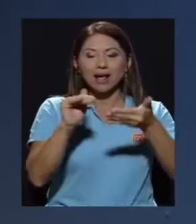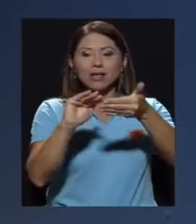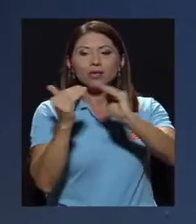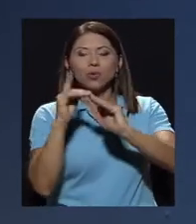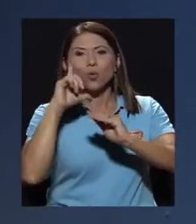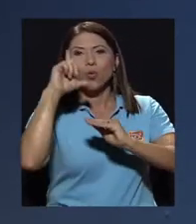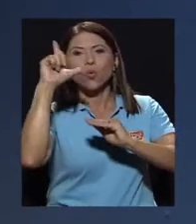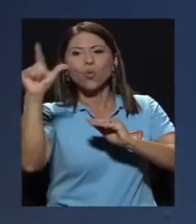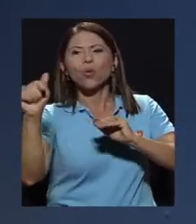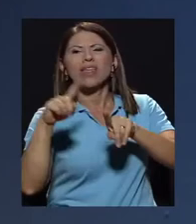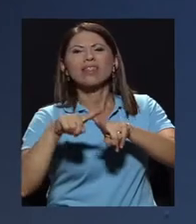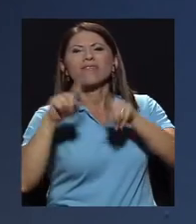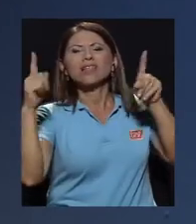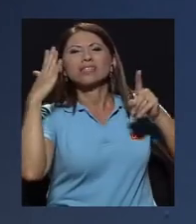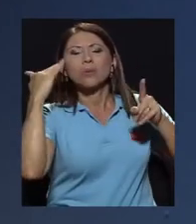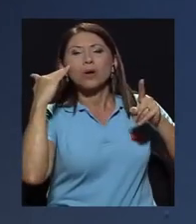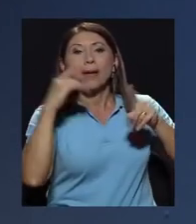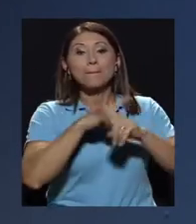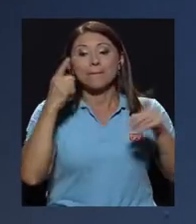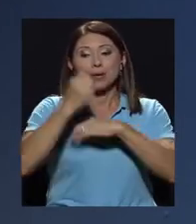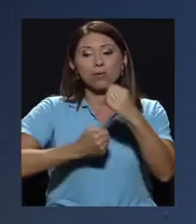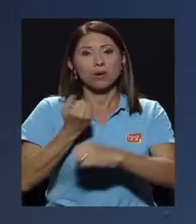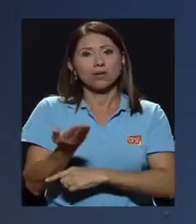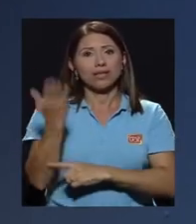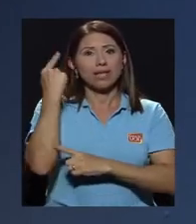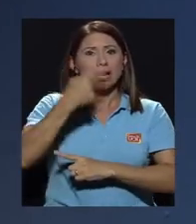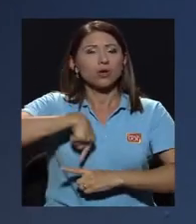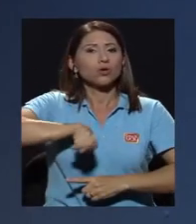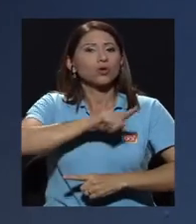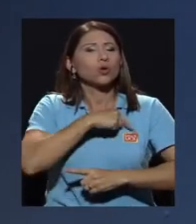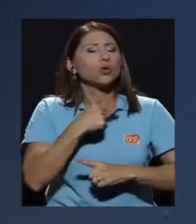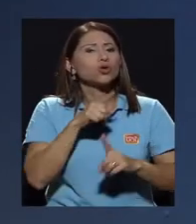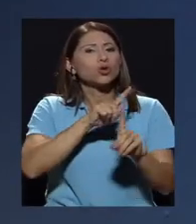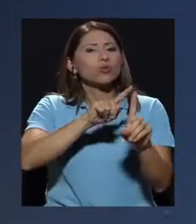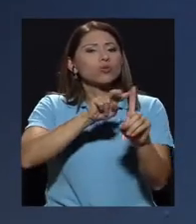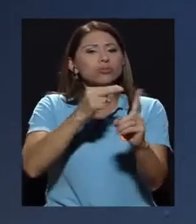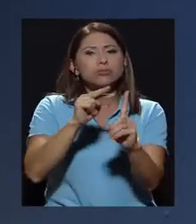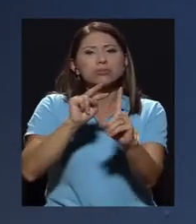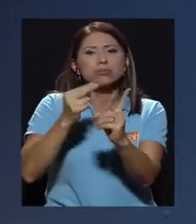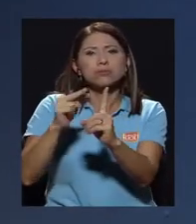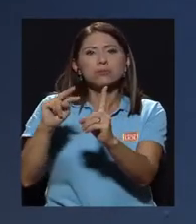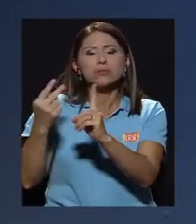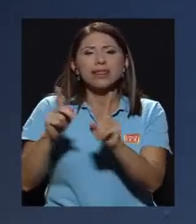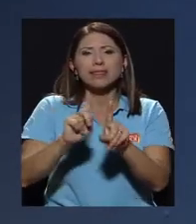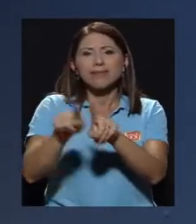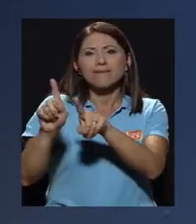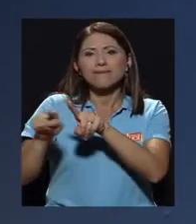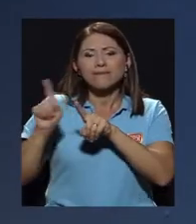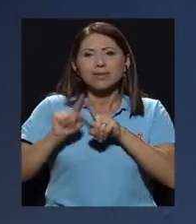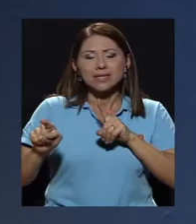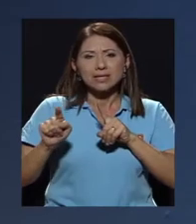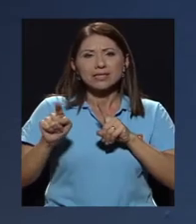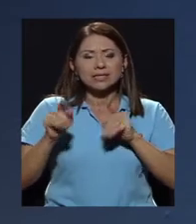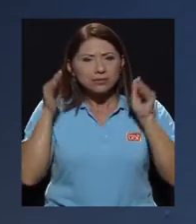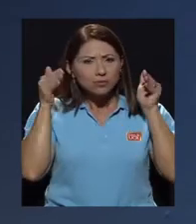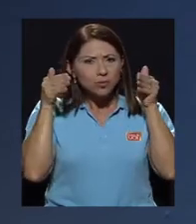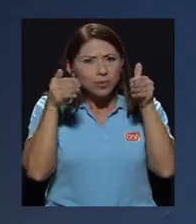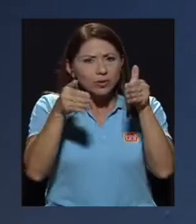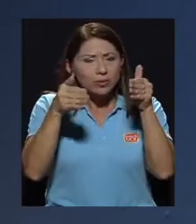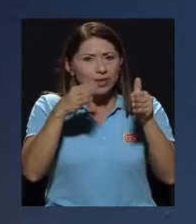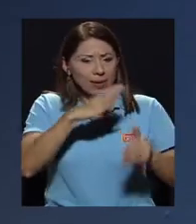nosotros estamos haciendo a partir del año anterior es analizar la brecha de diferentes formas, es decir, tomando en cuenta las